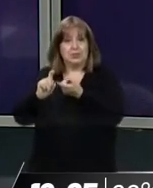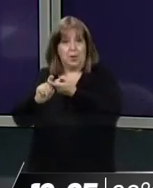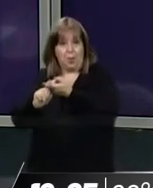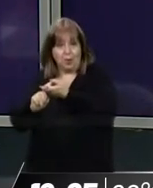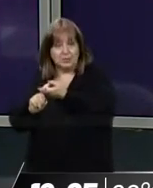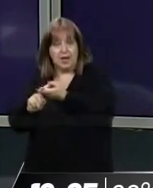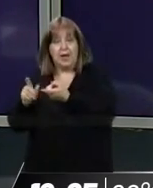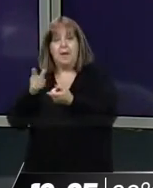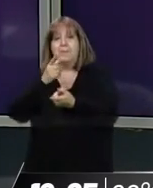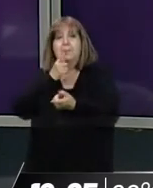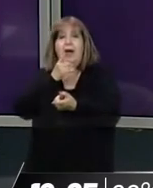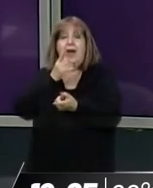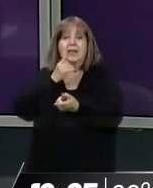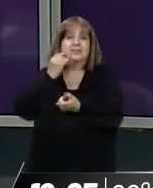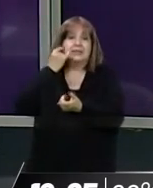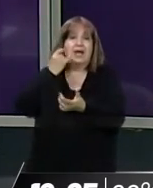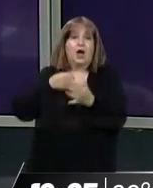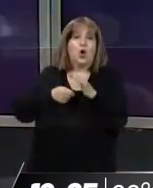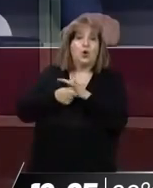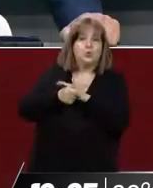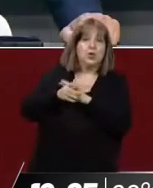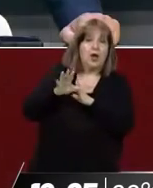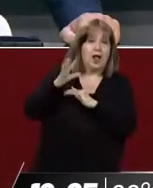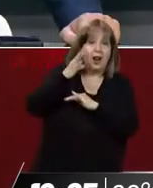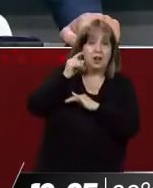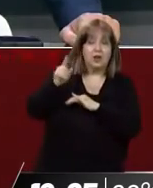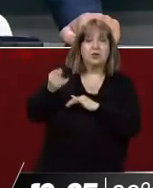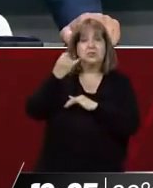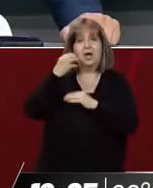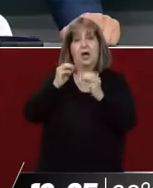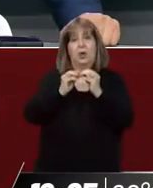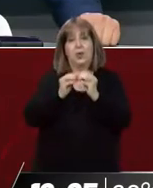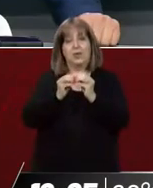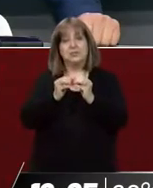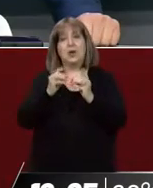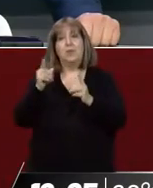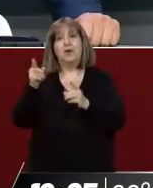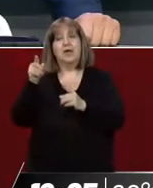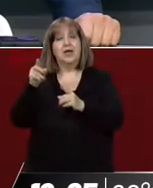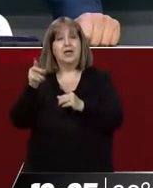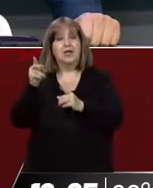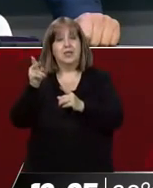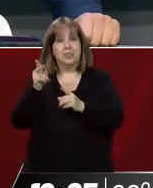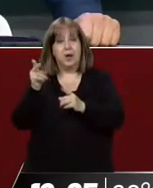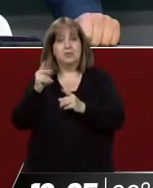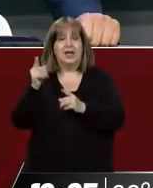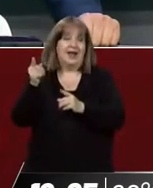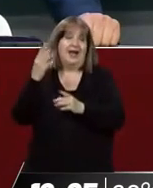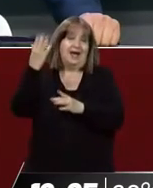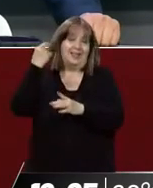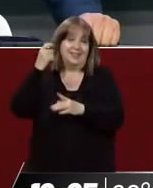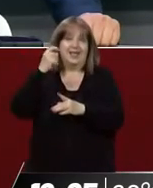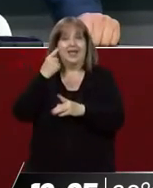causas de presunta corrupción que los tienen en el banquillo de los acusados en torno al tiempo que pasaban él como intendente de